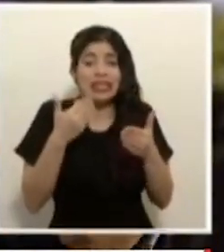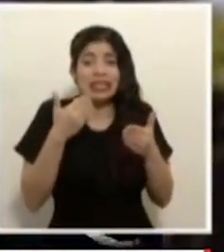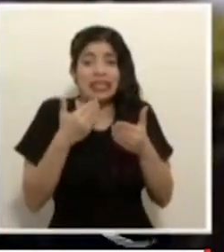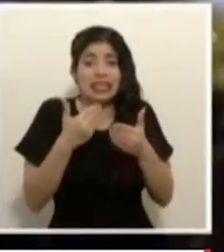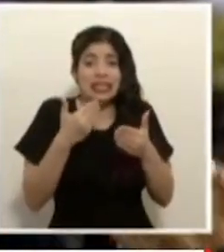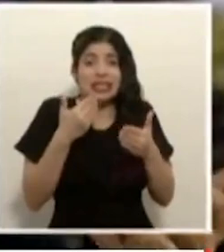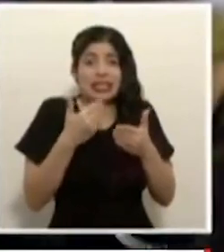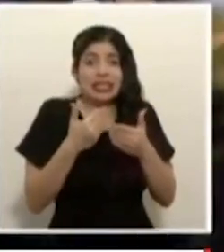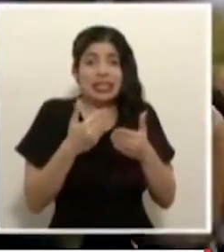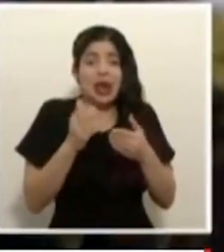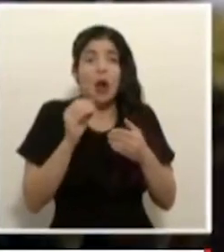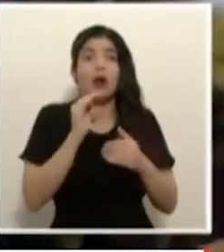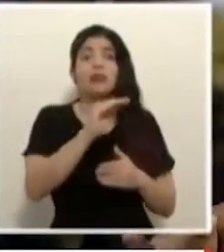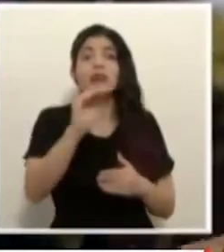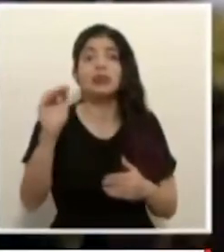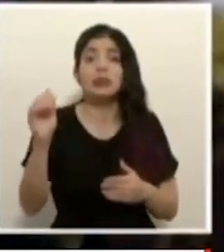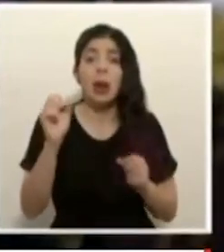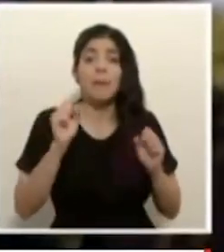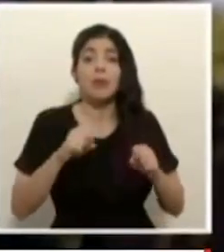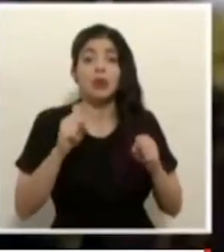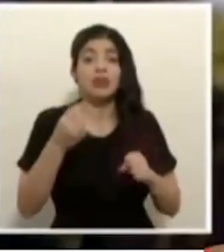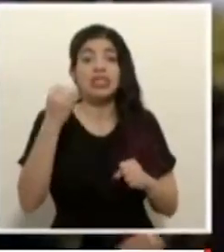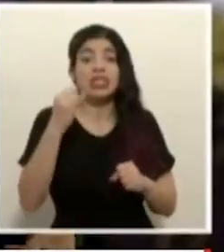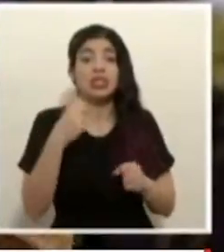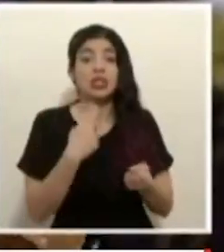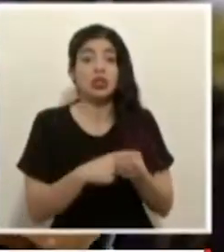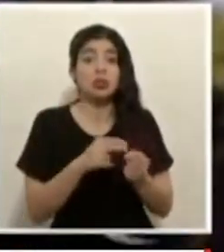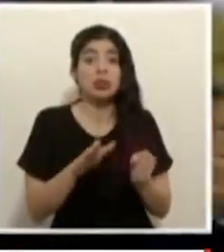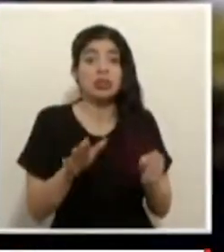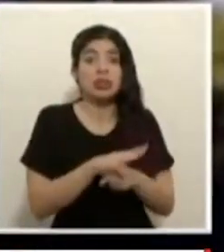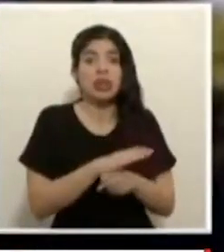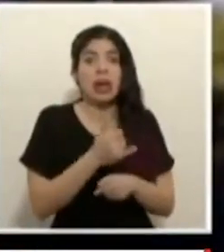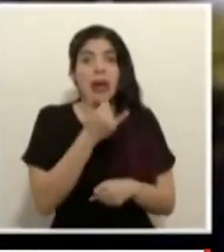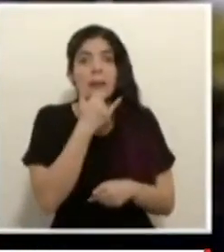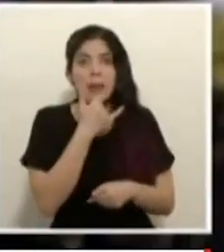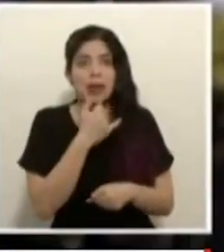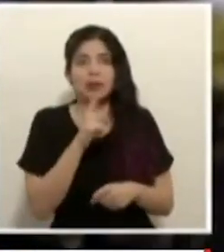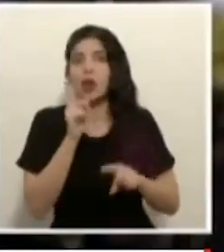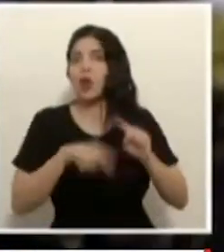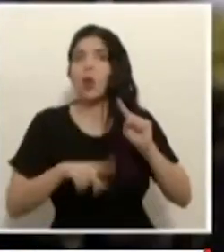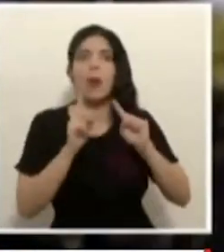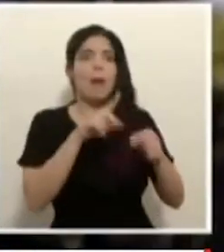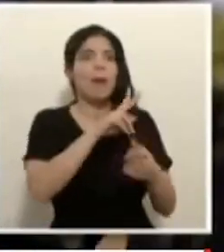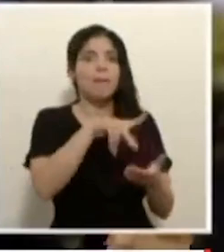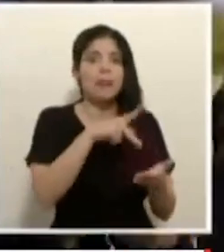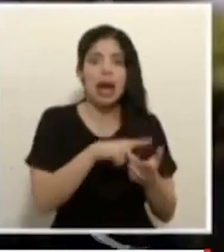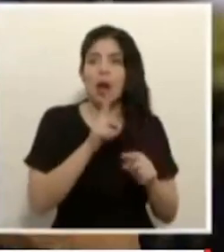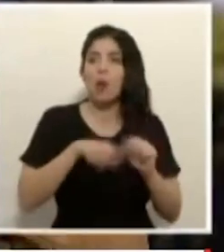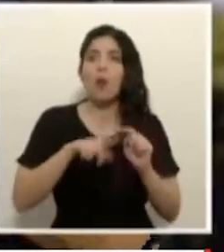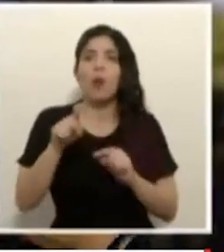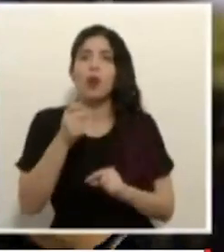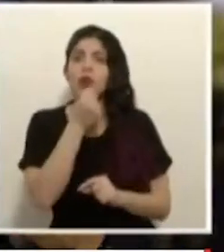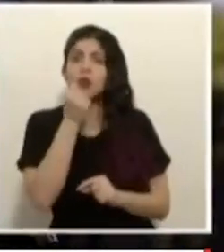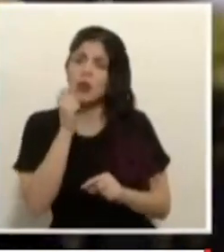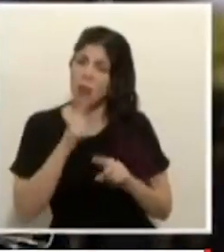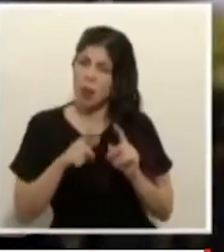o más bien advertencias de lo que puede pasar si llenamos los hospitales no se puede ir a parques ni a una soda pero sí pueden venir turistas quisiera una